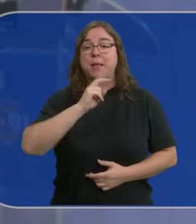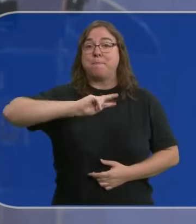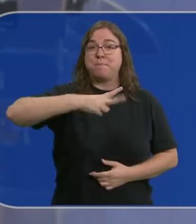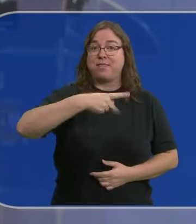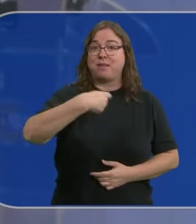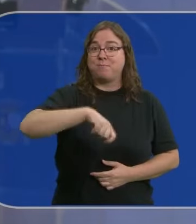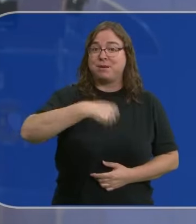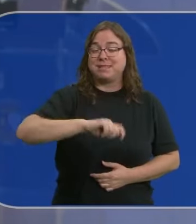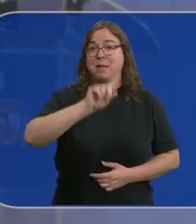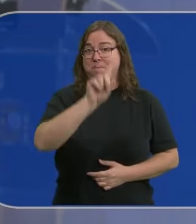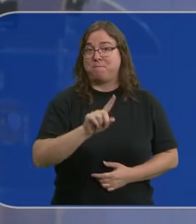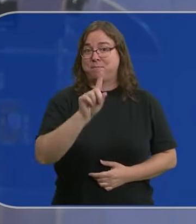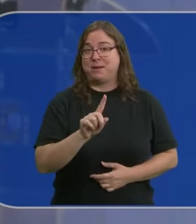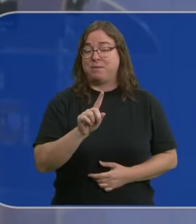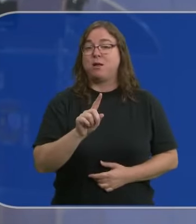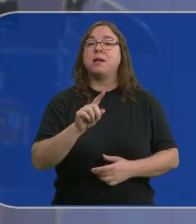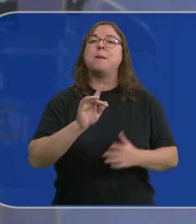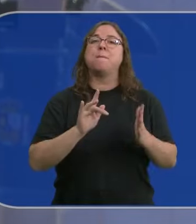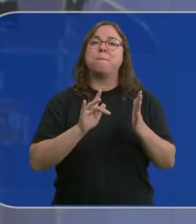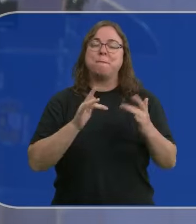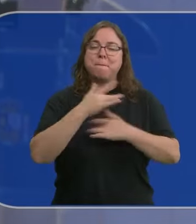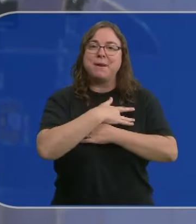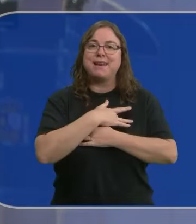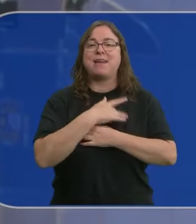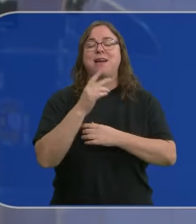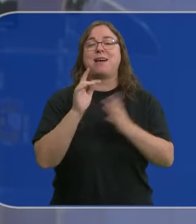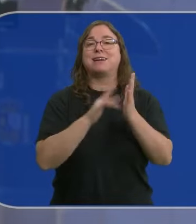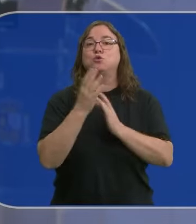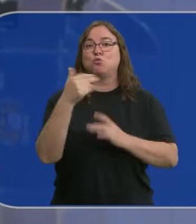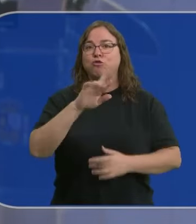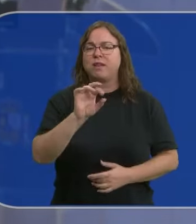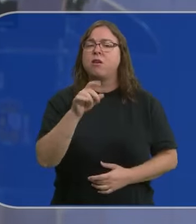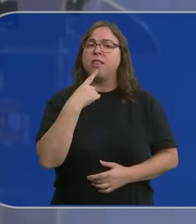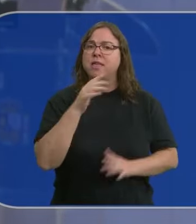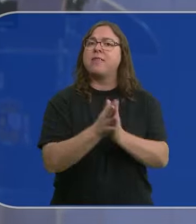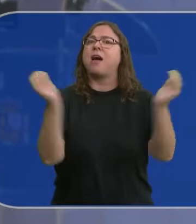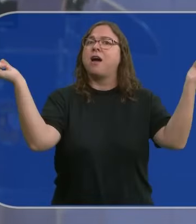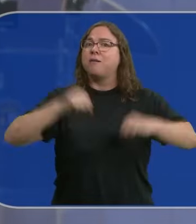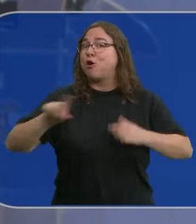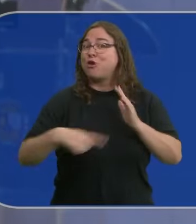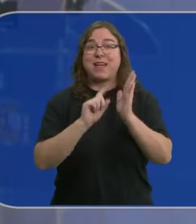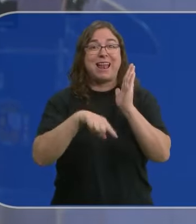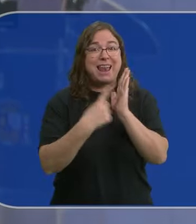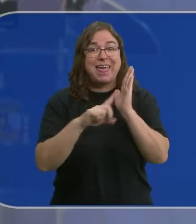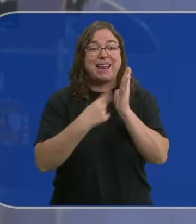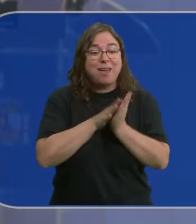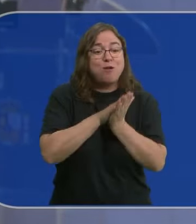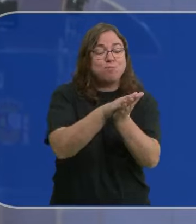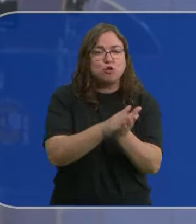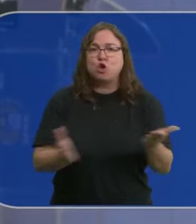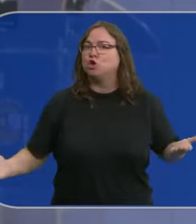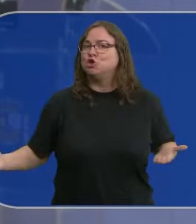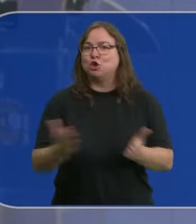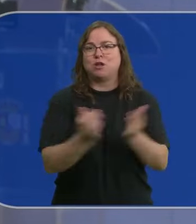vicepresidenta primera del gobierno, María Jesús Montero, ha defendido que esta Cámara ha aprobado la totalidad de leyes que ha traído el